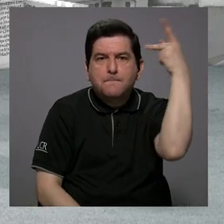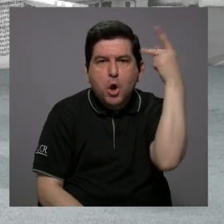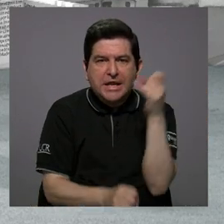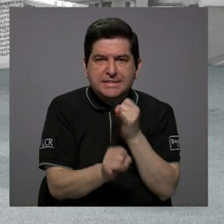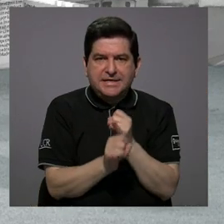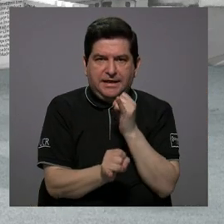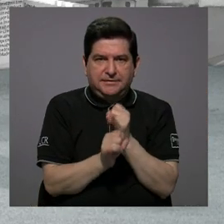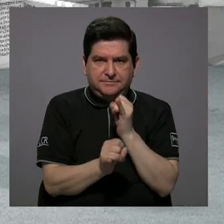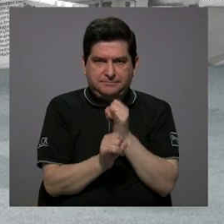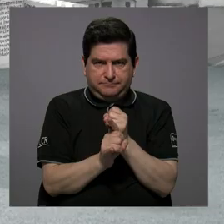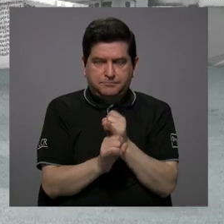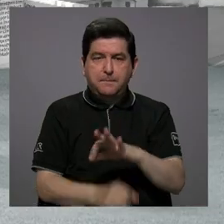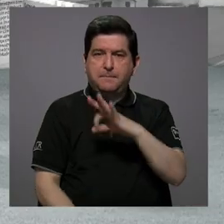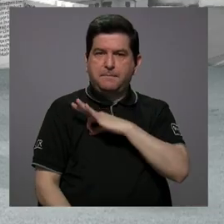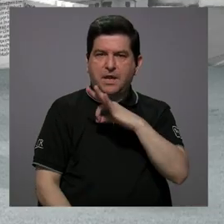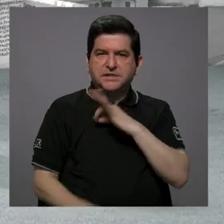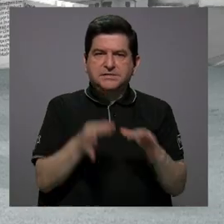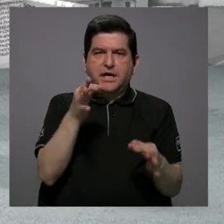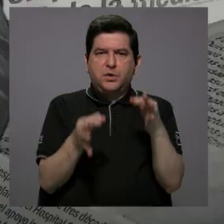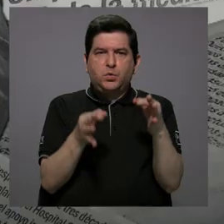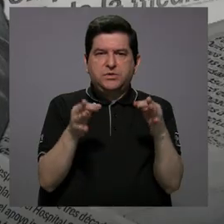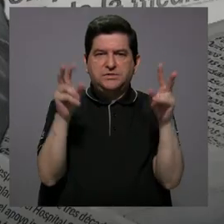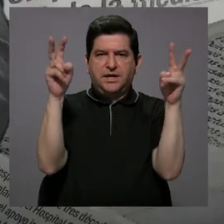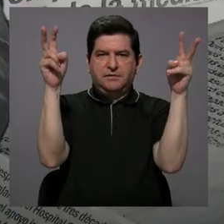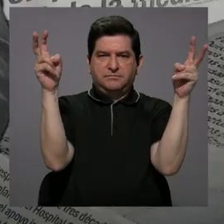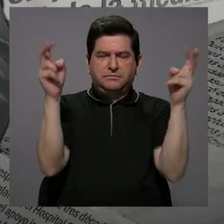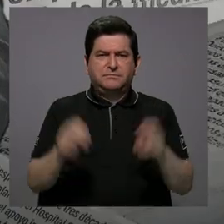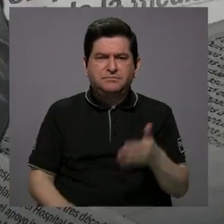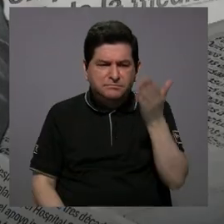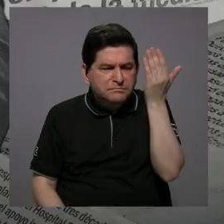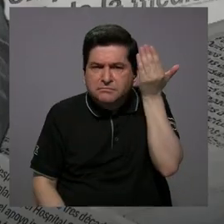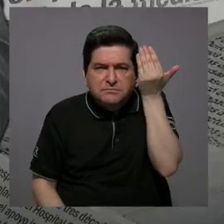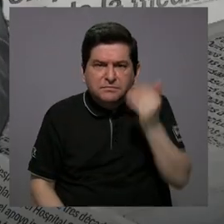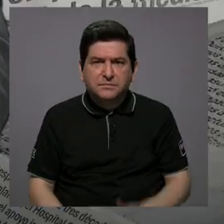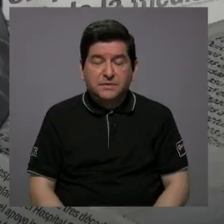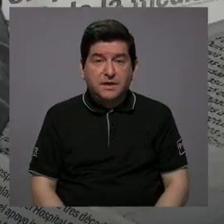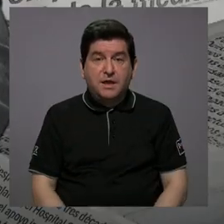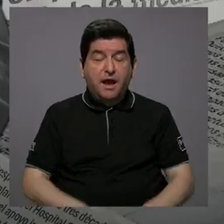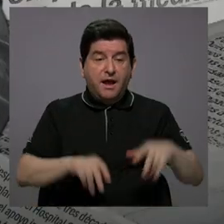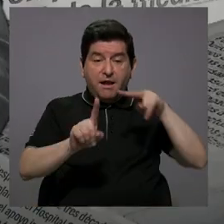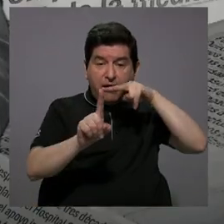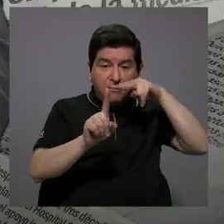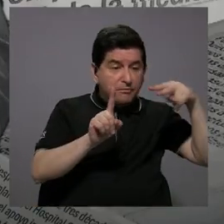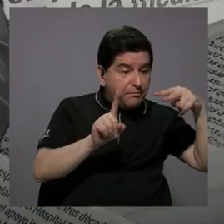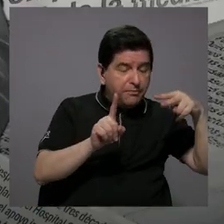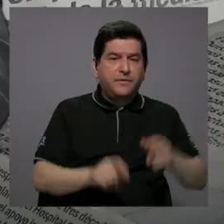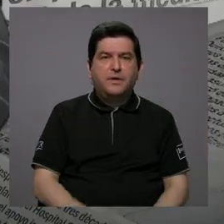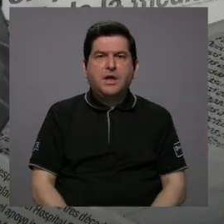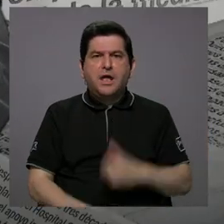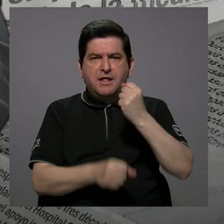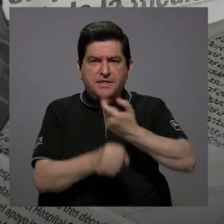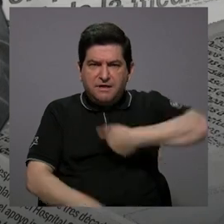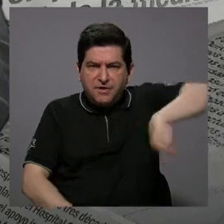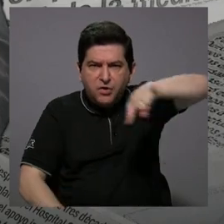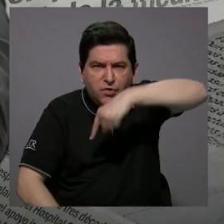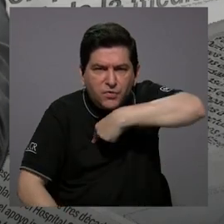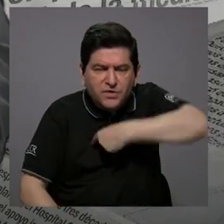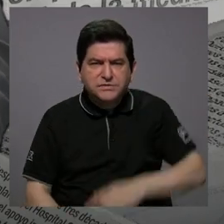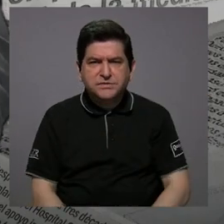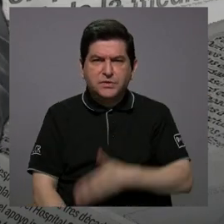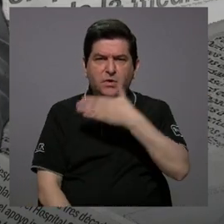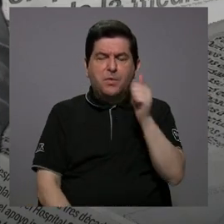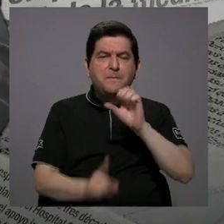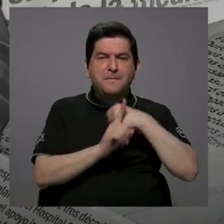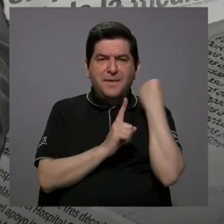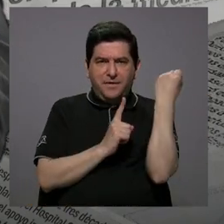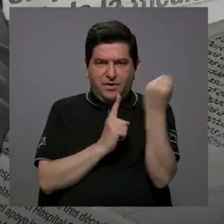institucional de bienestar judicial. ¿Para qué? Para que podamos enfocar nuestros esfuerzos en mejorar